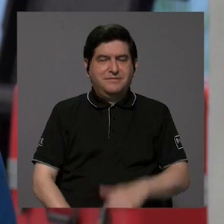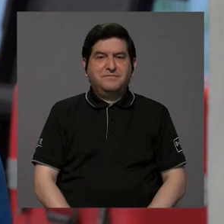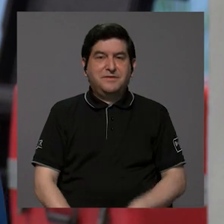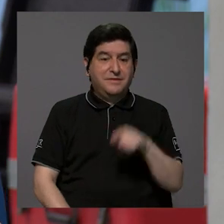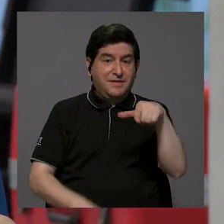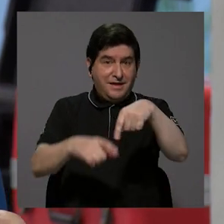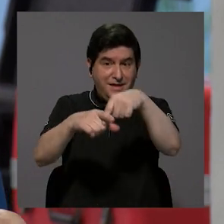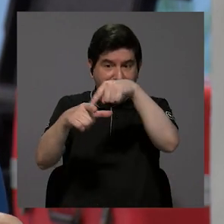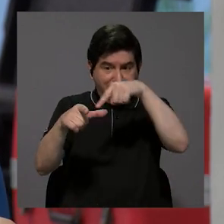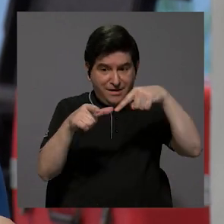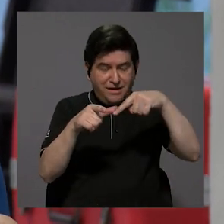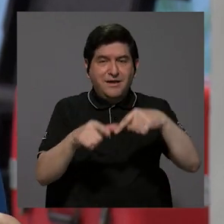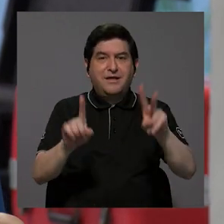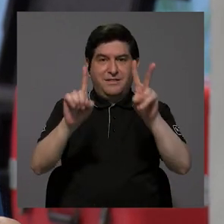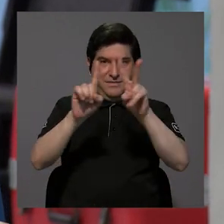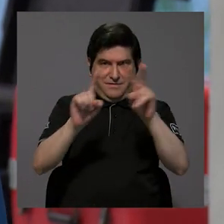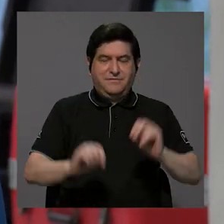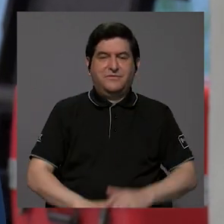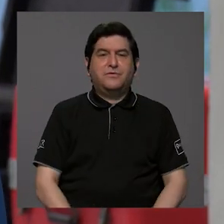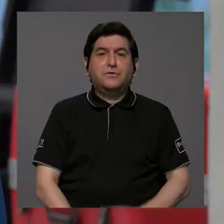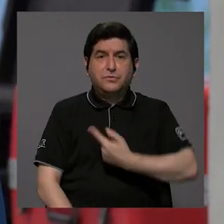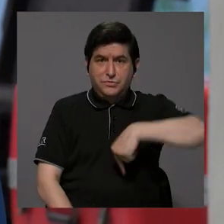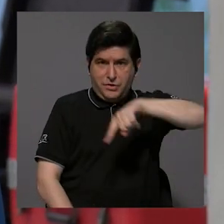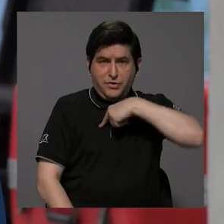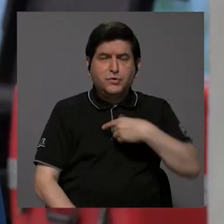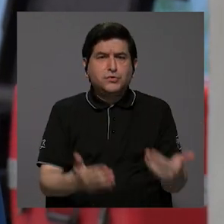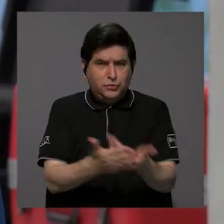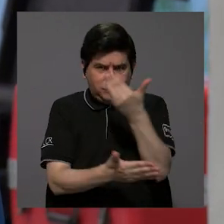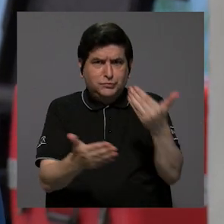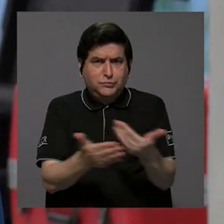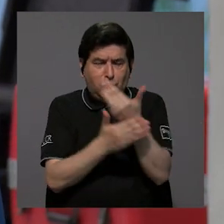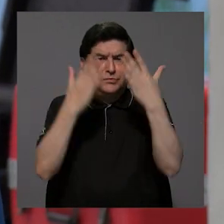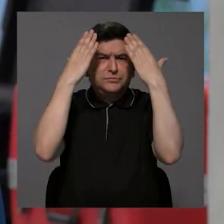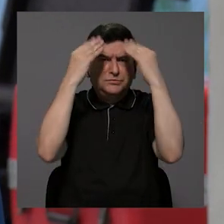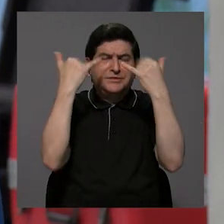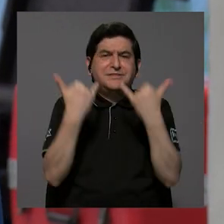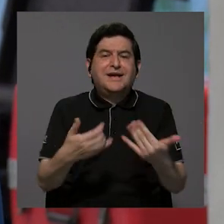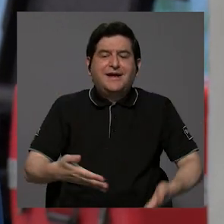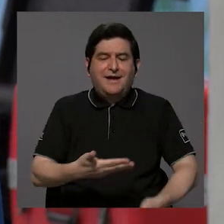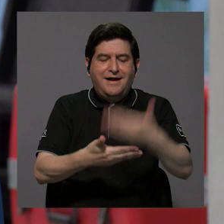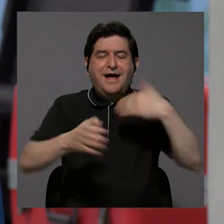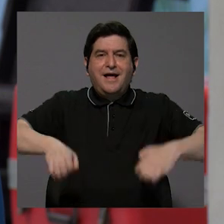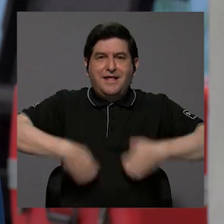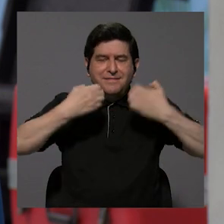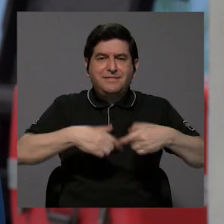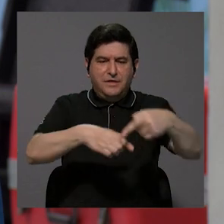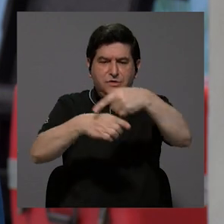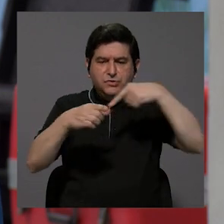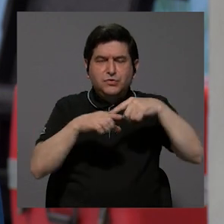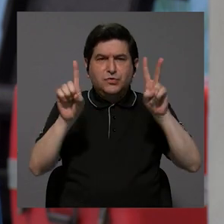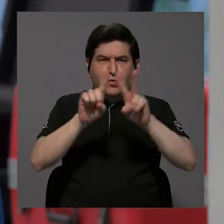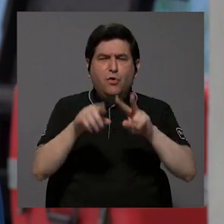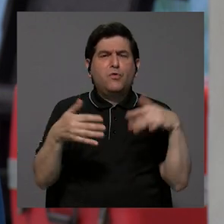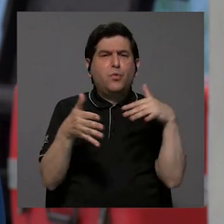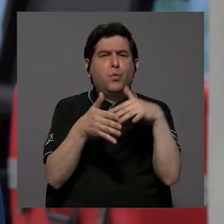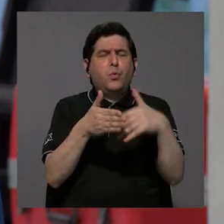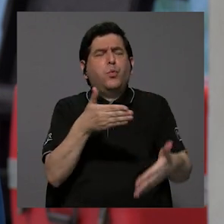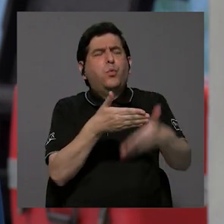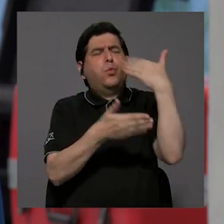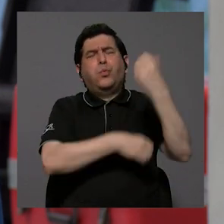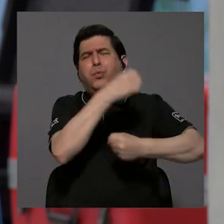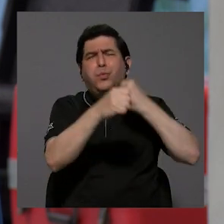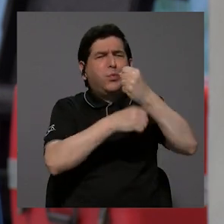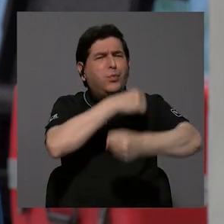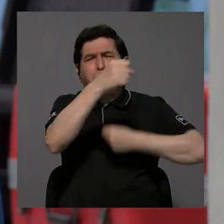agua dentro del Golfo de Nicoya, hemos logrado actualizar la información que ya existía. El Golfo de Nicoya es un sitio bastante estudiado desde hace muchos